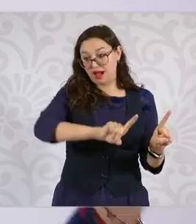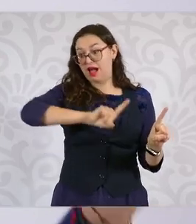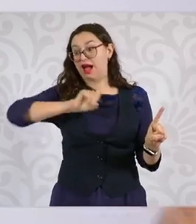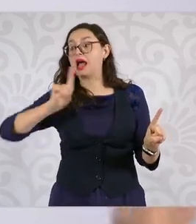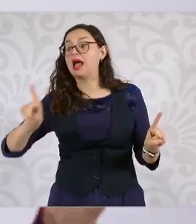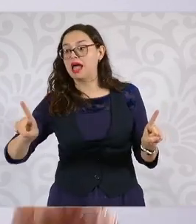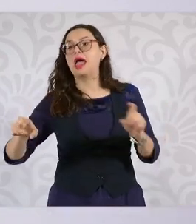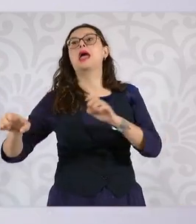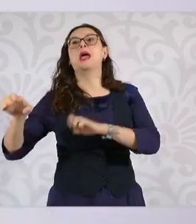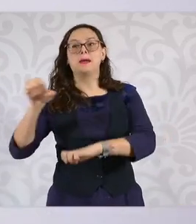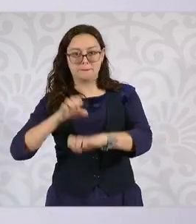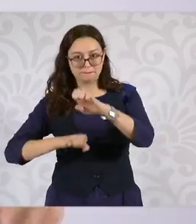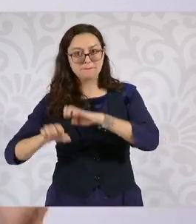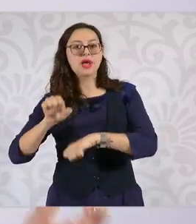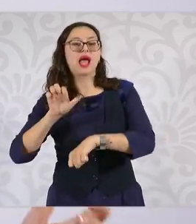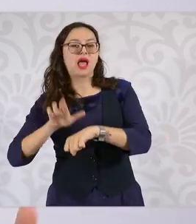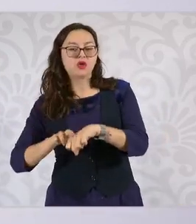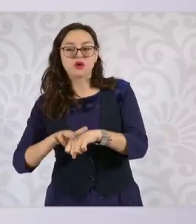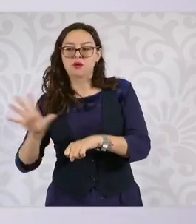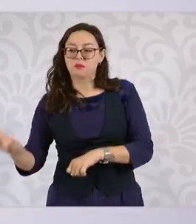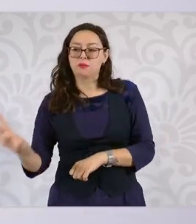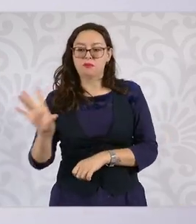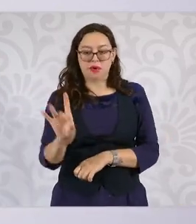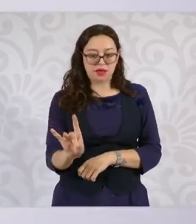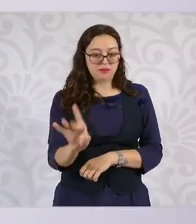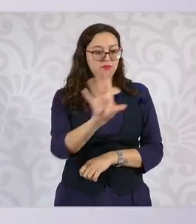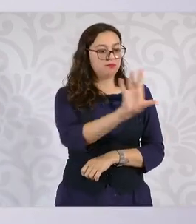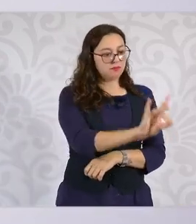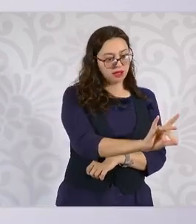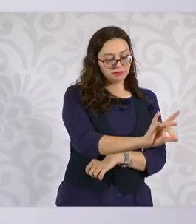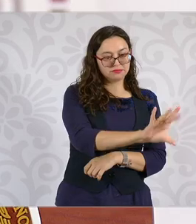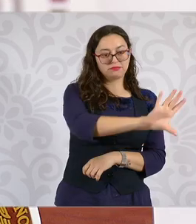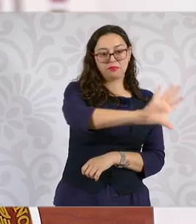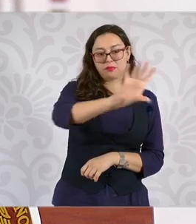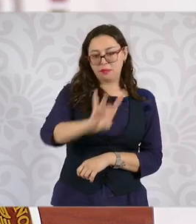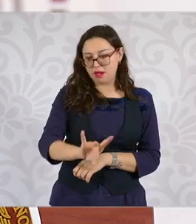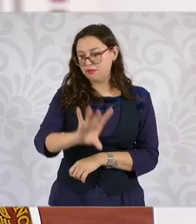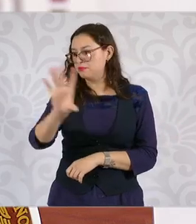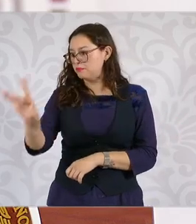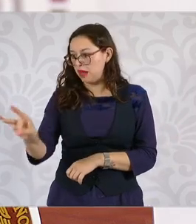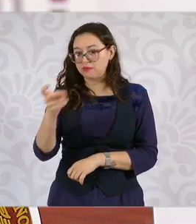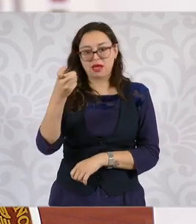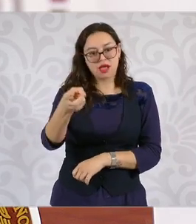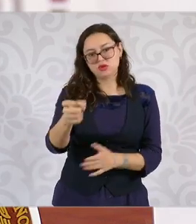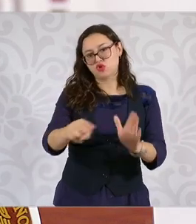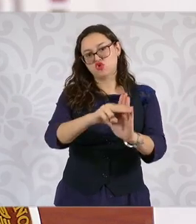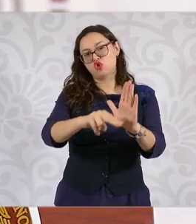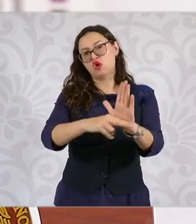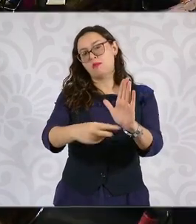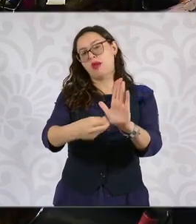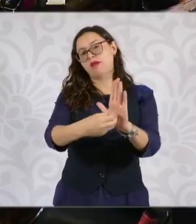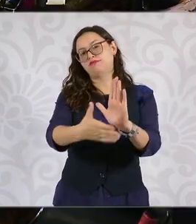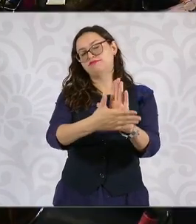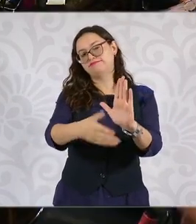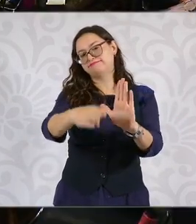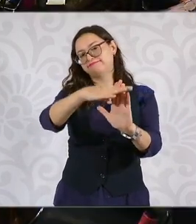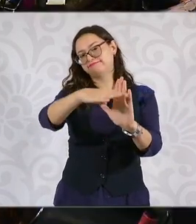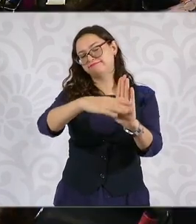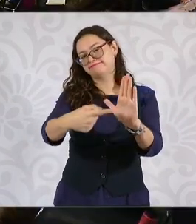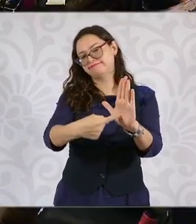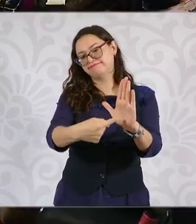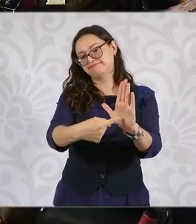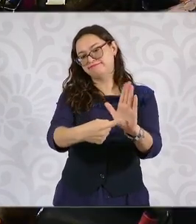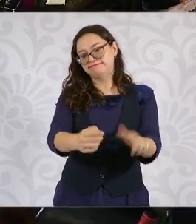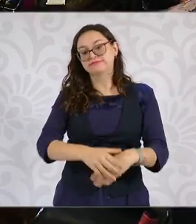tratado y estos temas y pues con gusto se reúnen ambos países. Muy bien, gracias, presidenta.